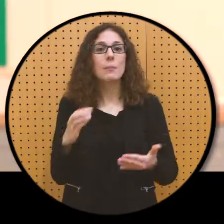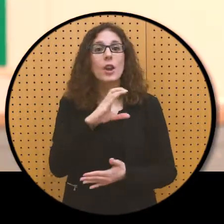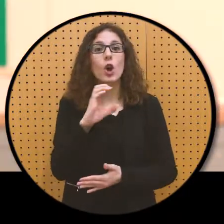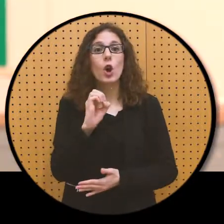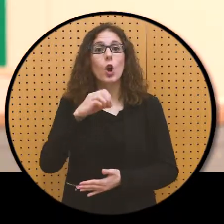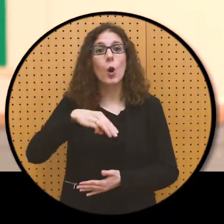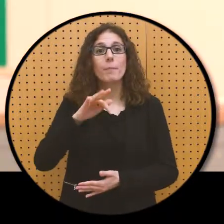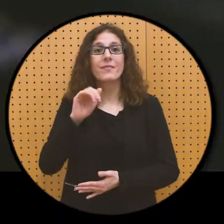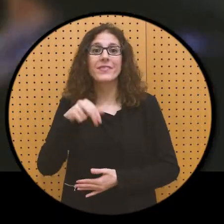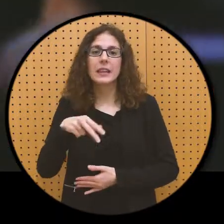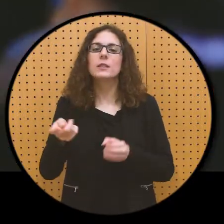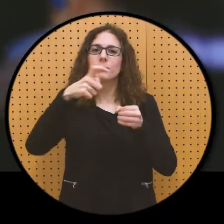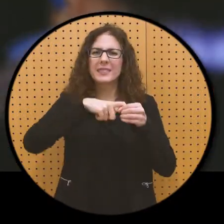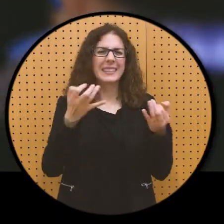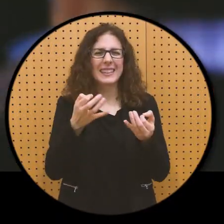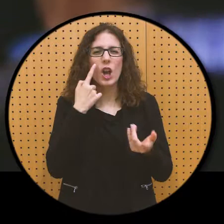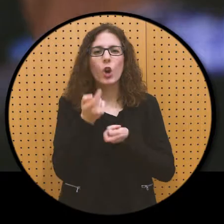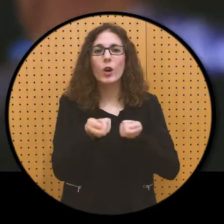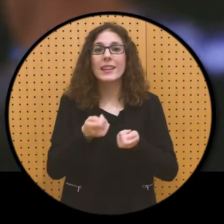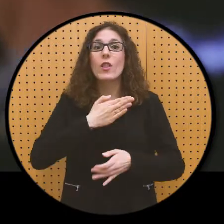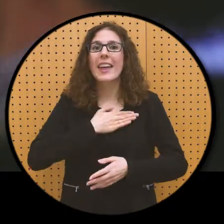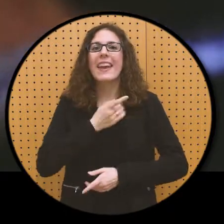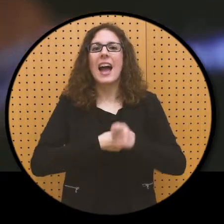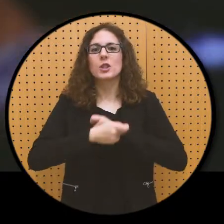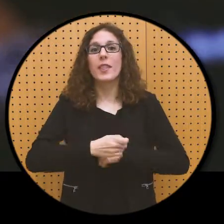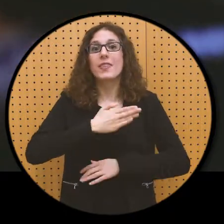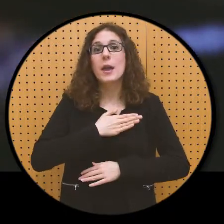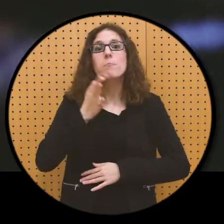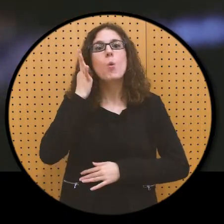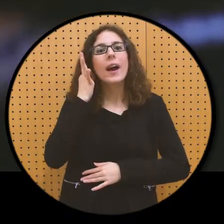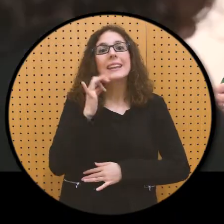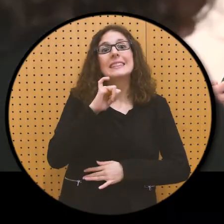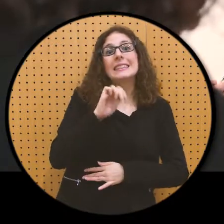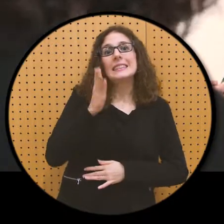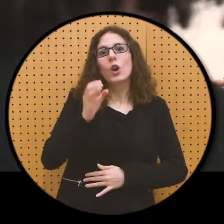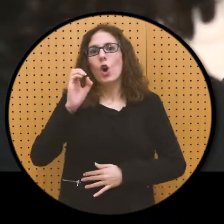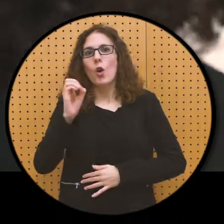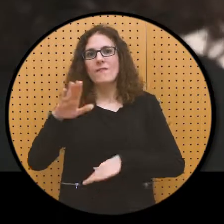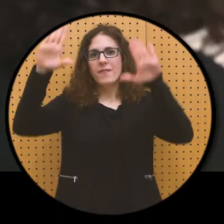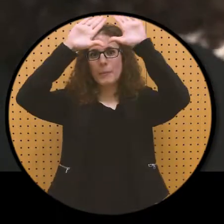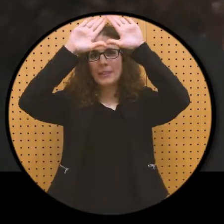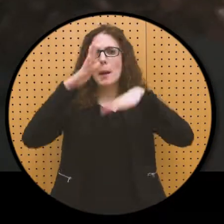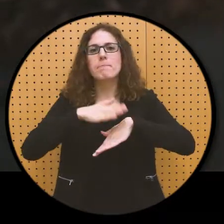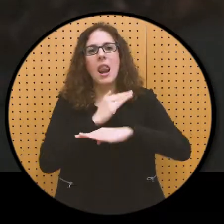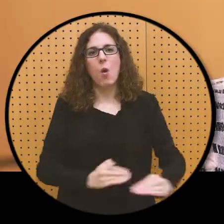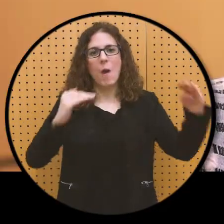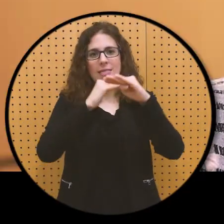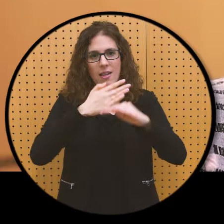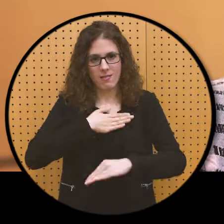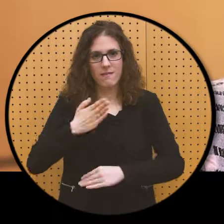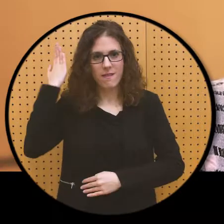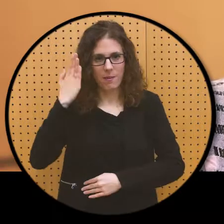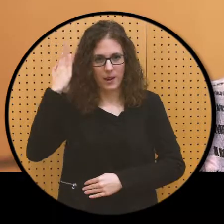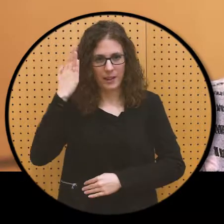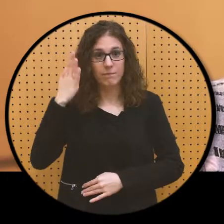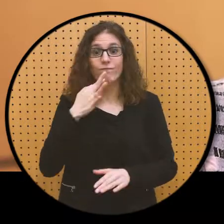a la CONFIN, que es la Coordinadora de Asociaciones de Mujeres y o Feministas para la Igualdad en Navarra. Por